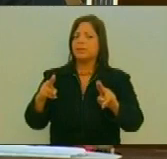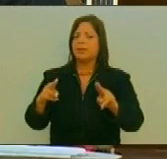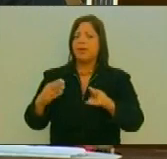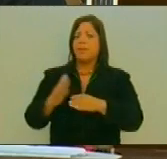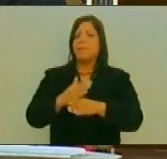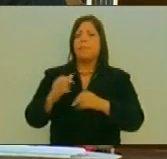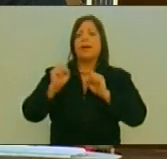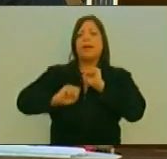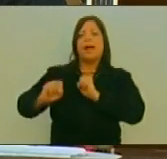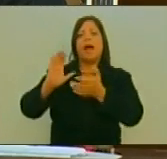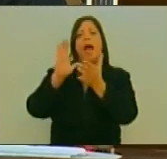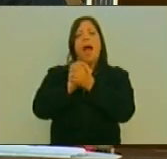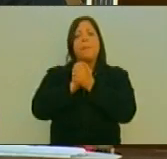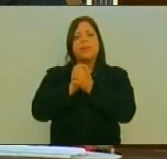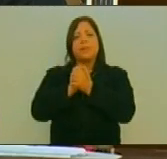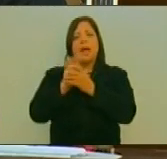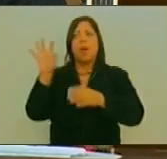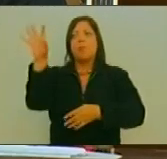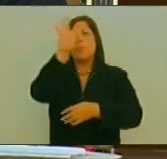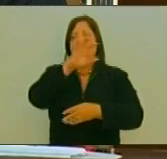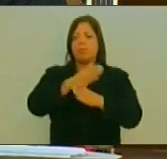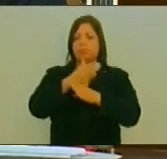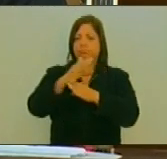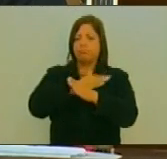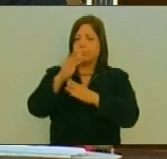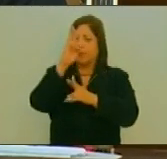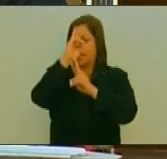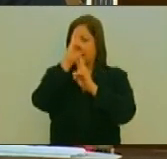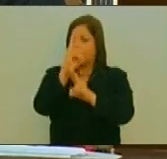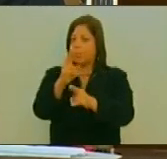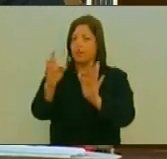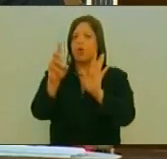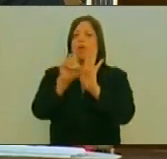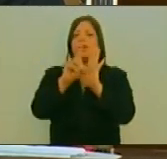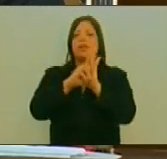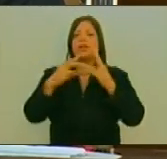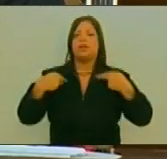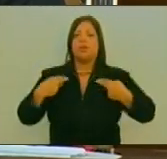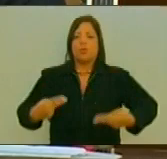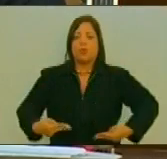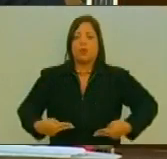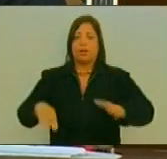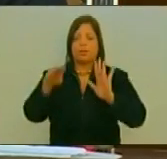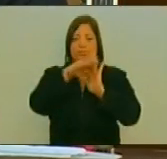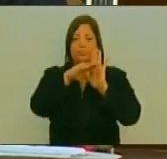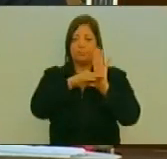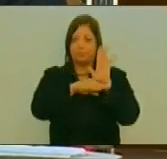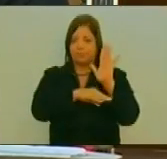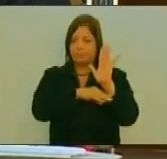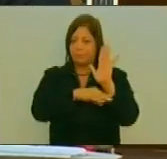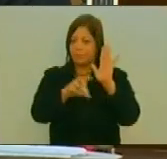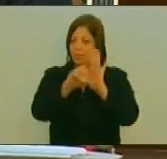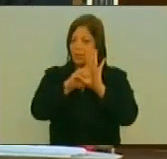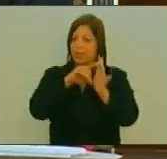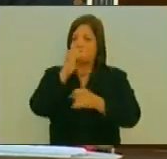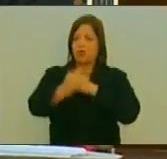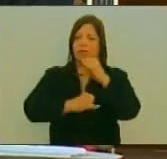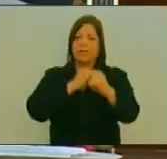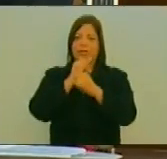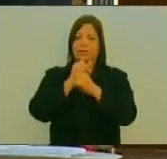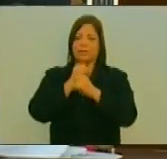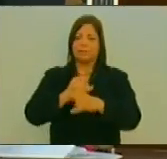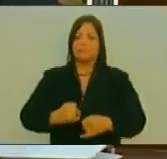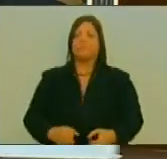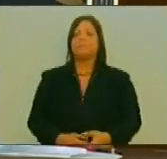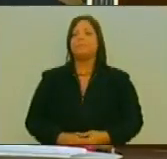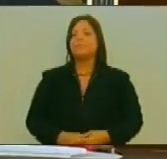relaciones De amistad Entre los pueblos Y el respeto De los derechos Humanos Y los principios Del derecho Internacional